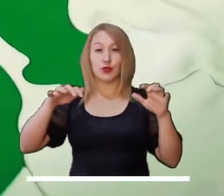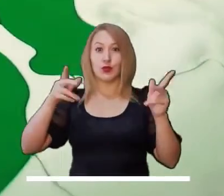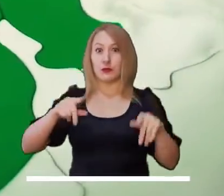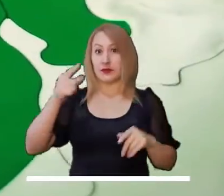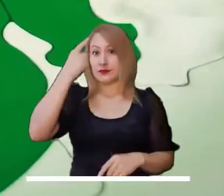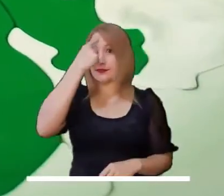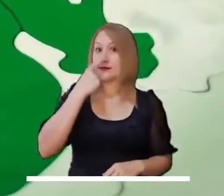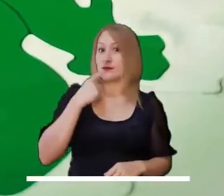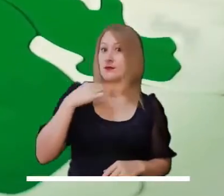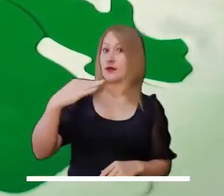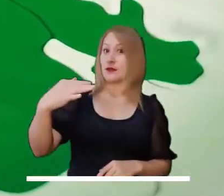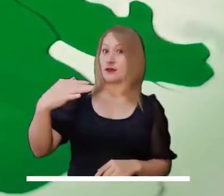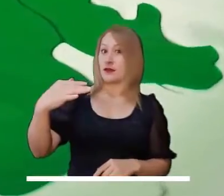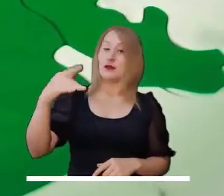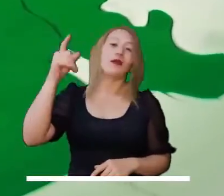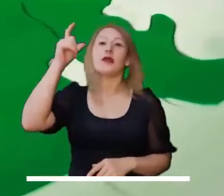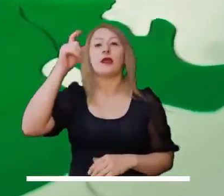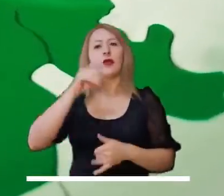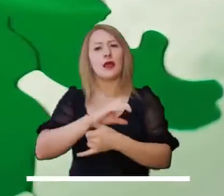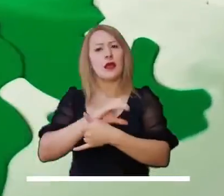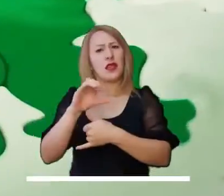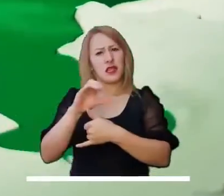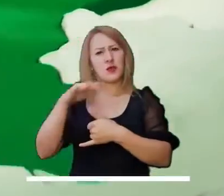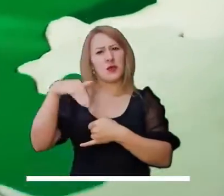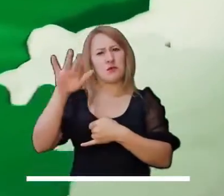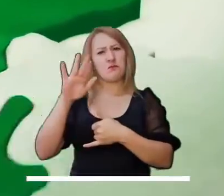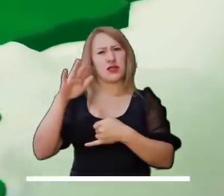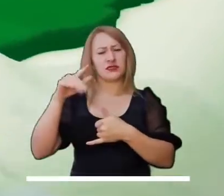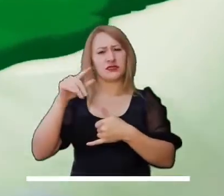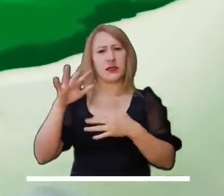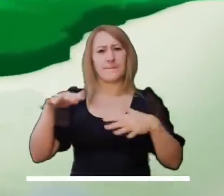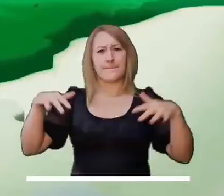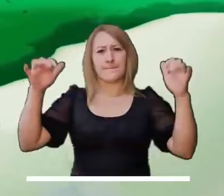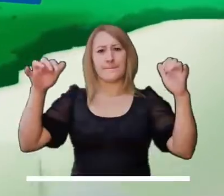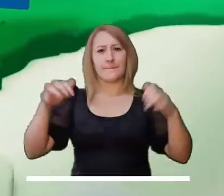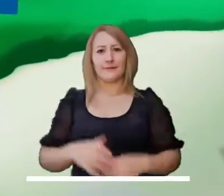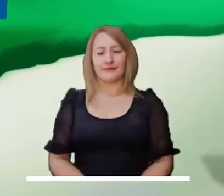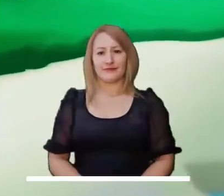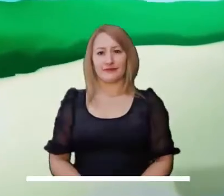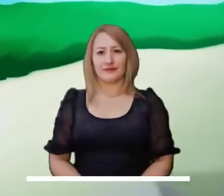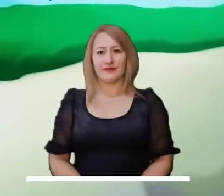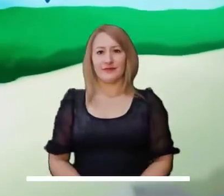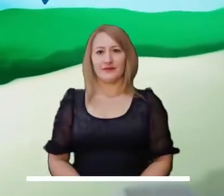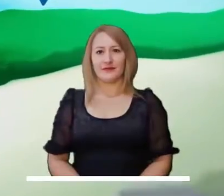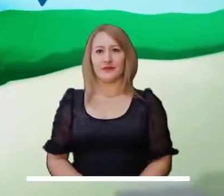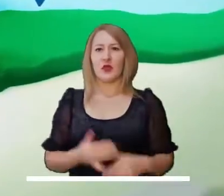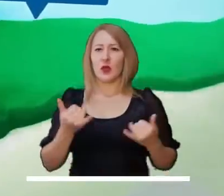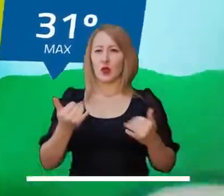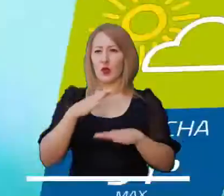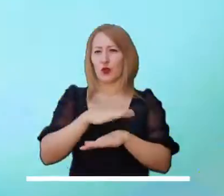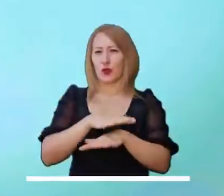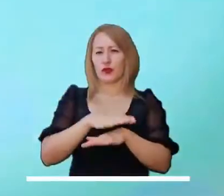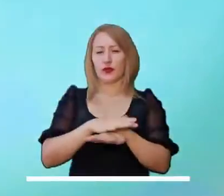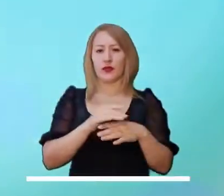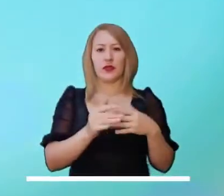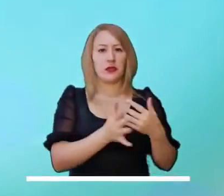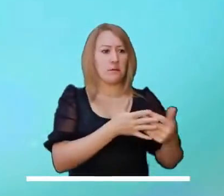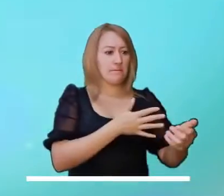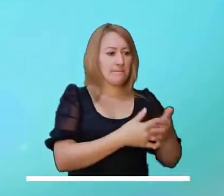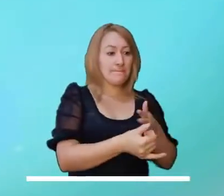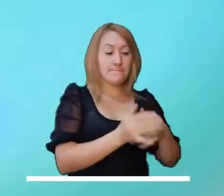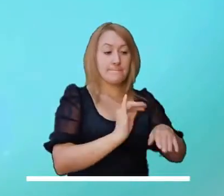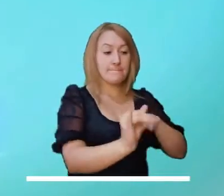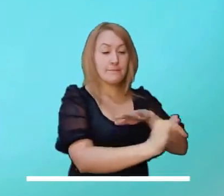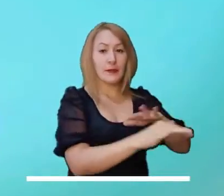A pesar de algunas lluvias en Córdoba y la Sierra Nevada de Santa Marta, en el Caribe y sus capitales predominará el tiempo seco. Si bien los